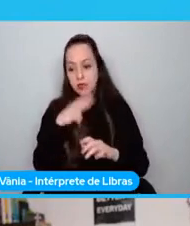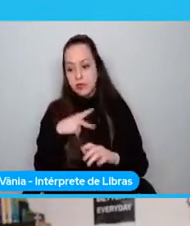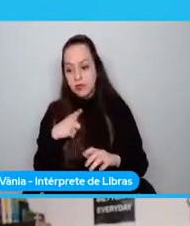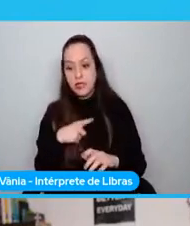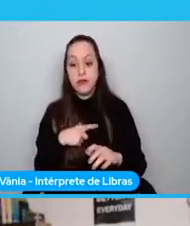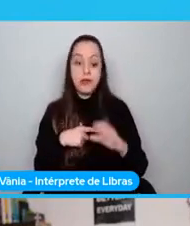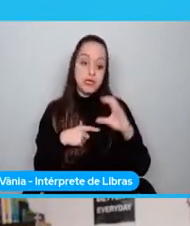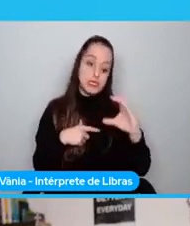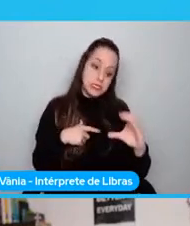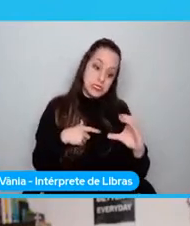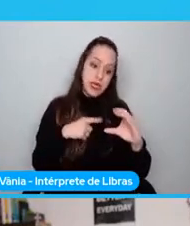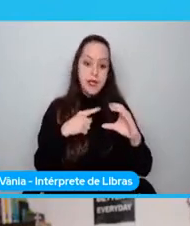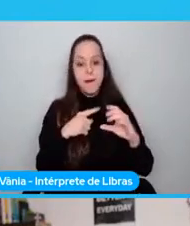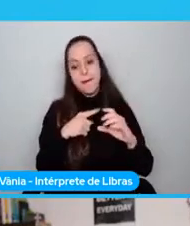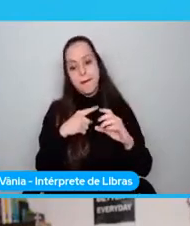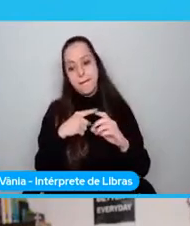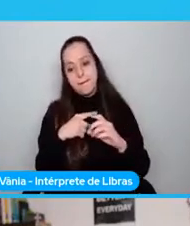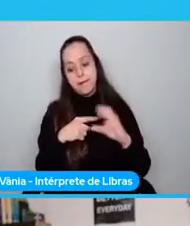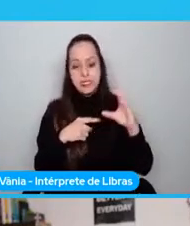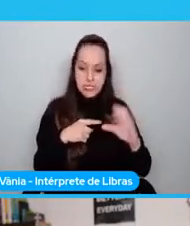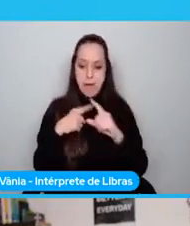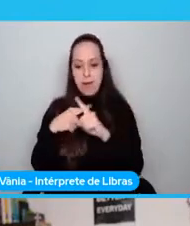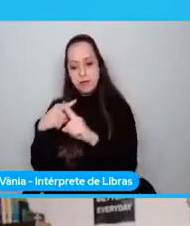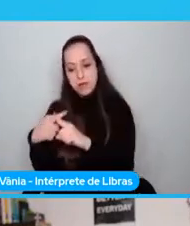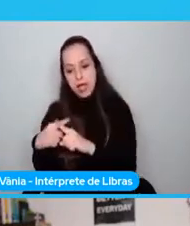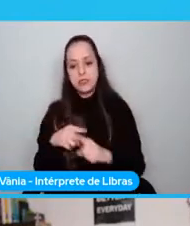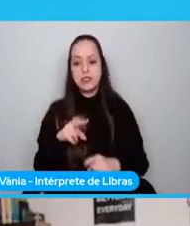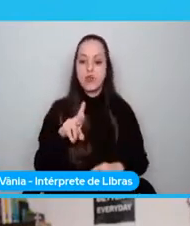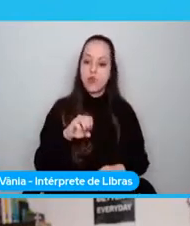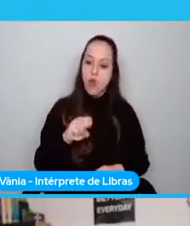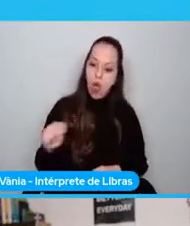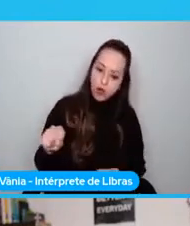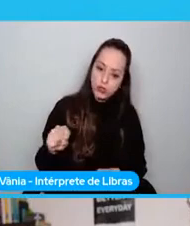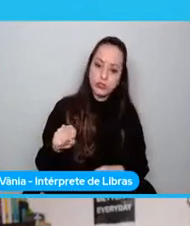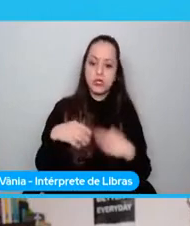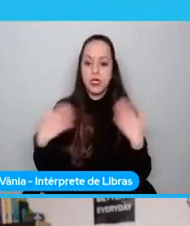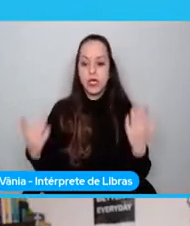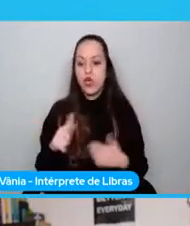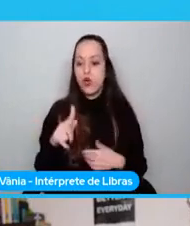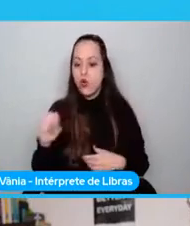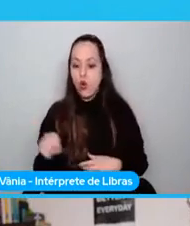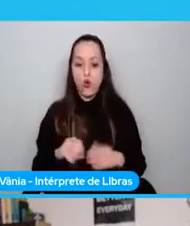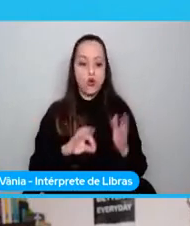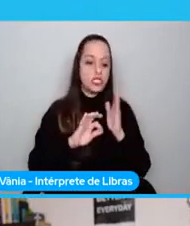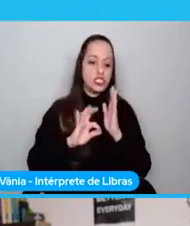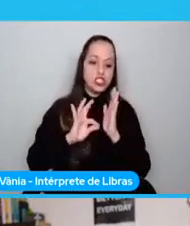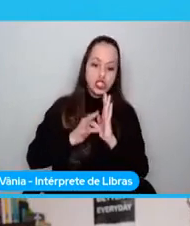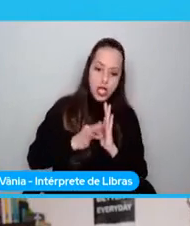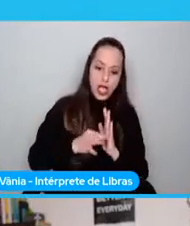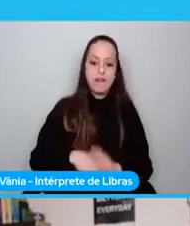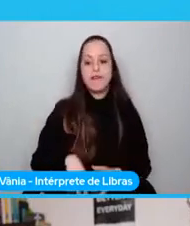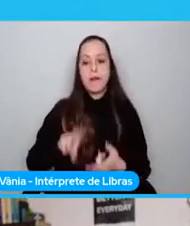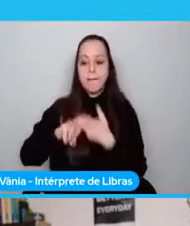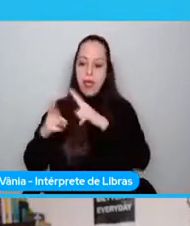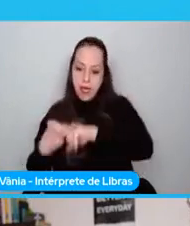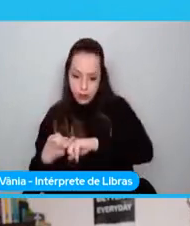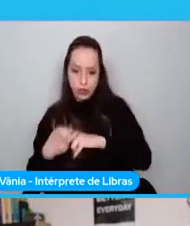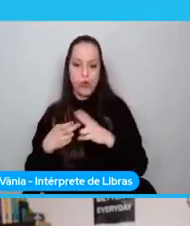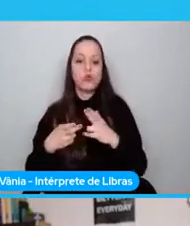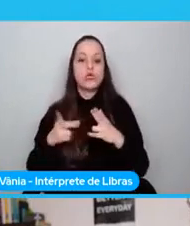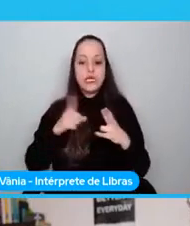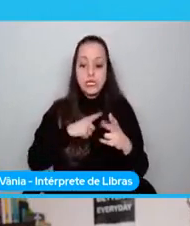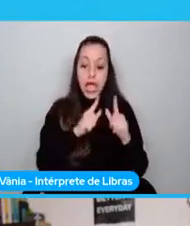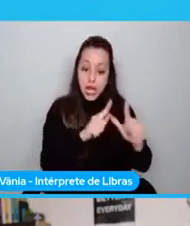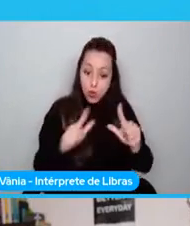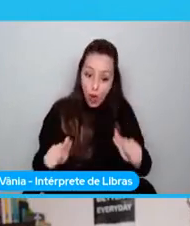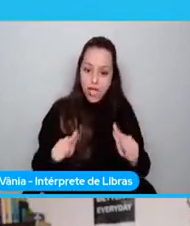tomamos C++, tomamos Rust, tomamos Go, Java, Python, haciendo